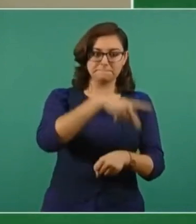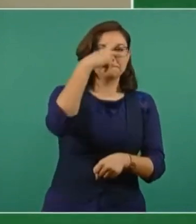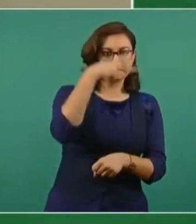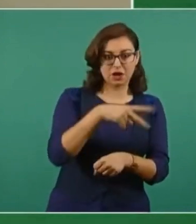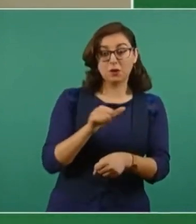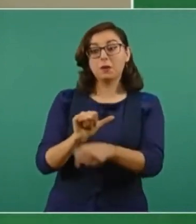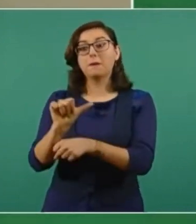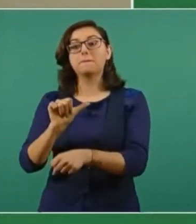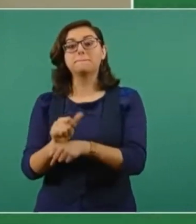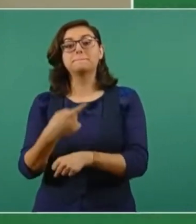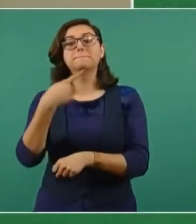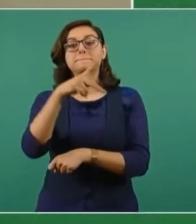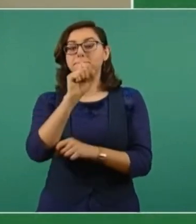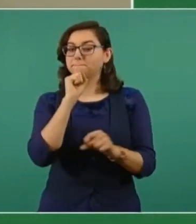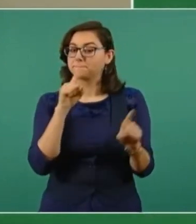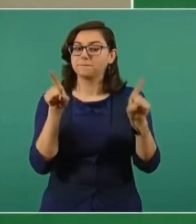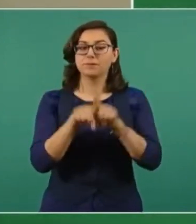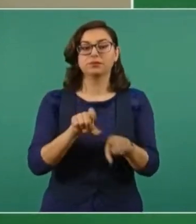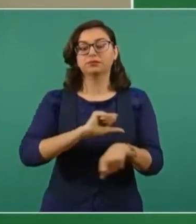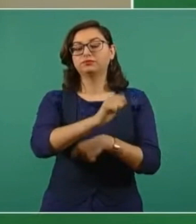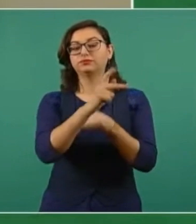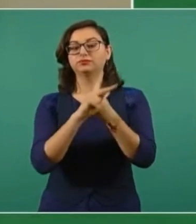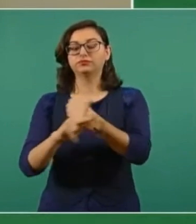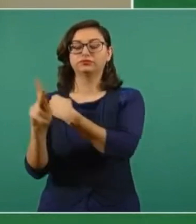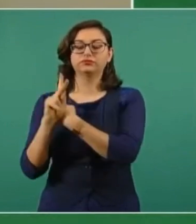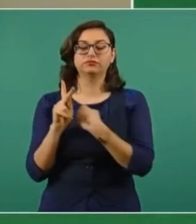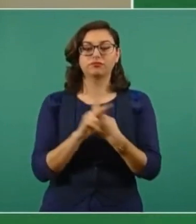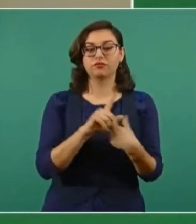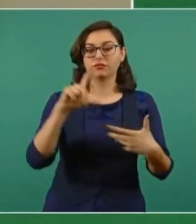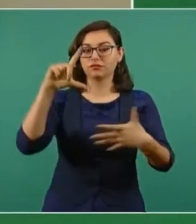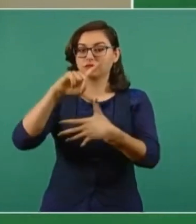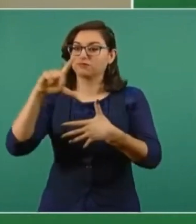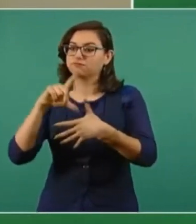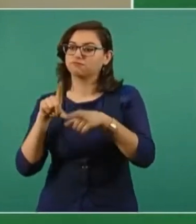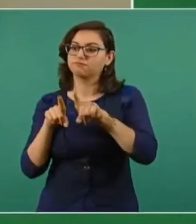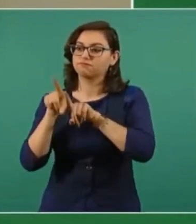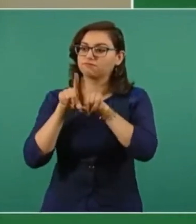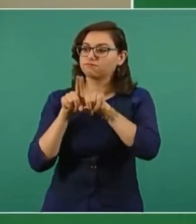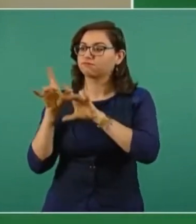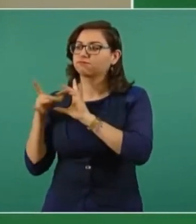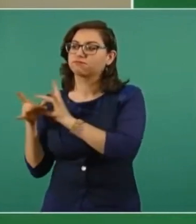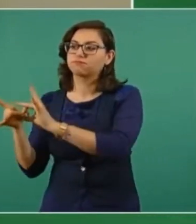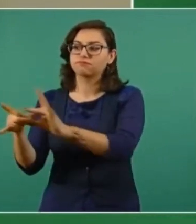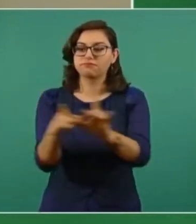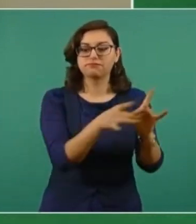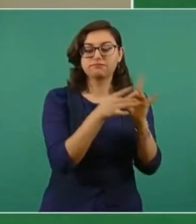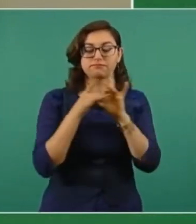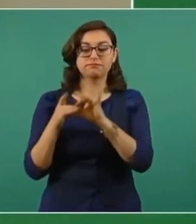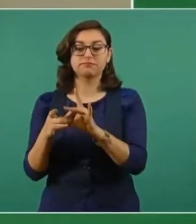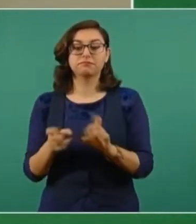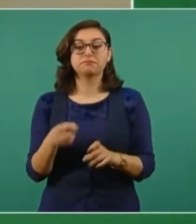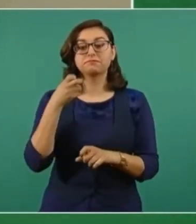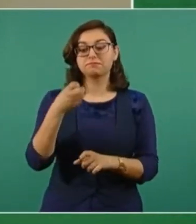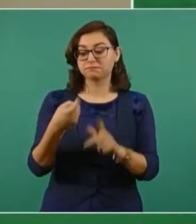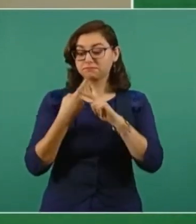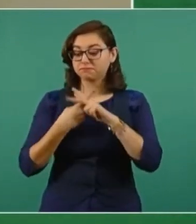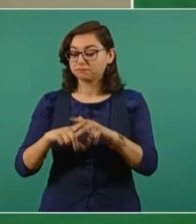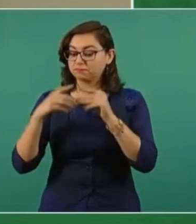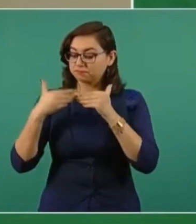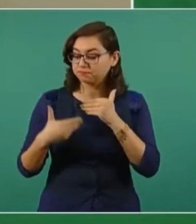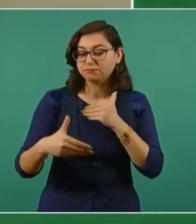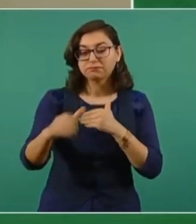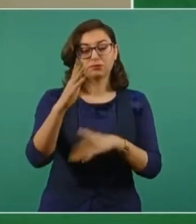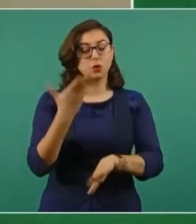todos nuestros hermanos latinoamericanos. Y eso es un punto de arranque importantísimo,